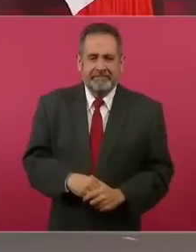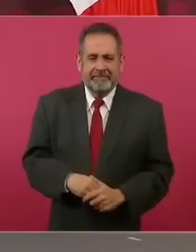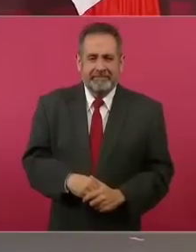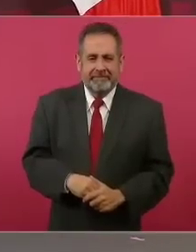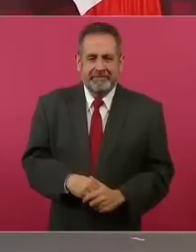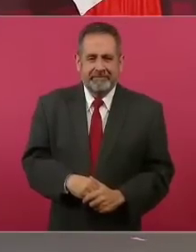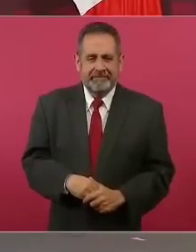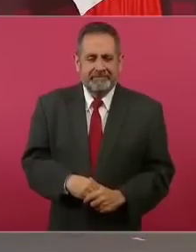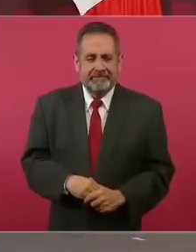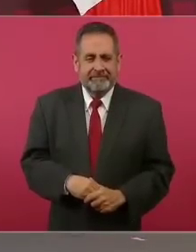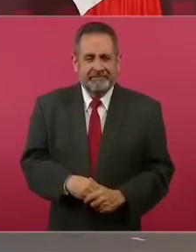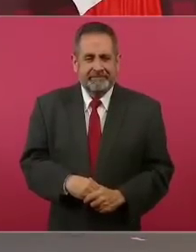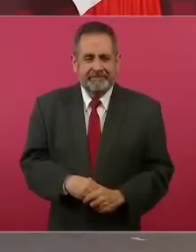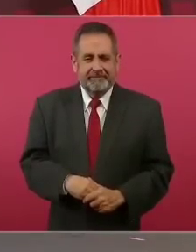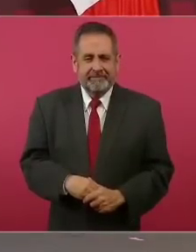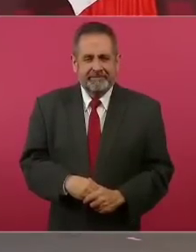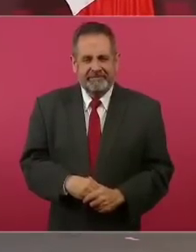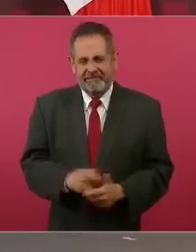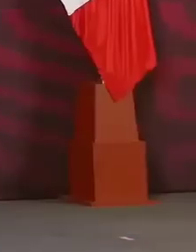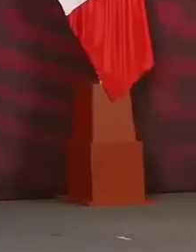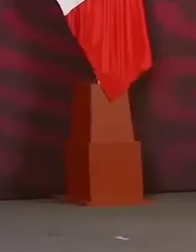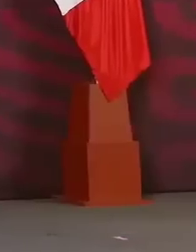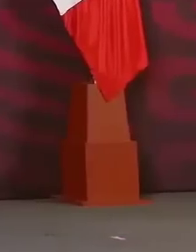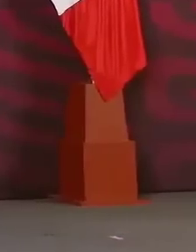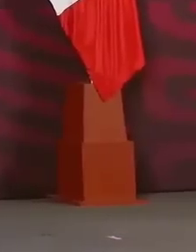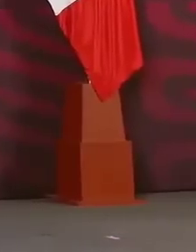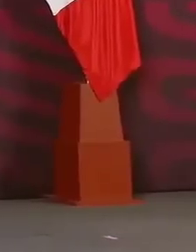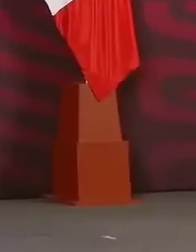Es amiguísimo,